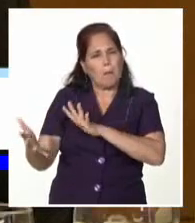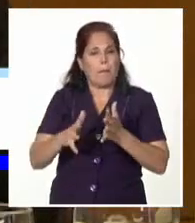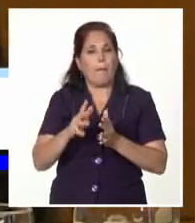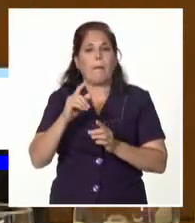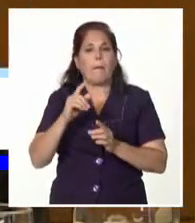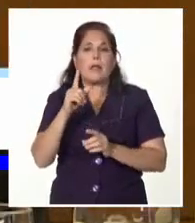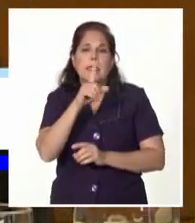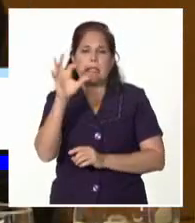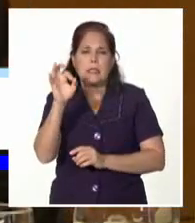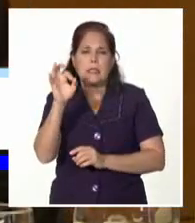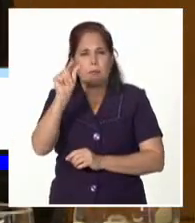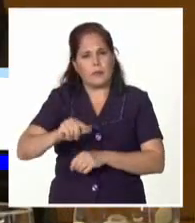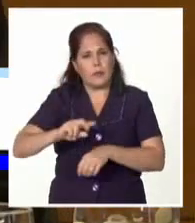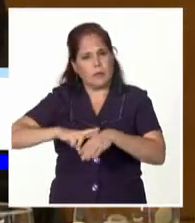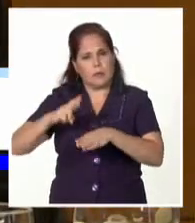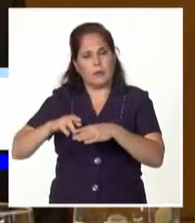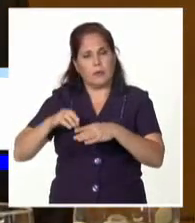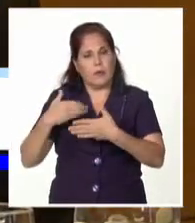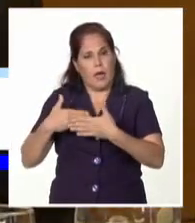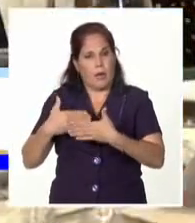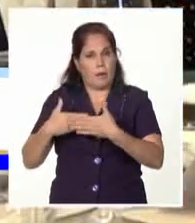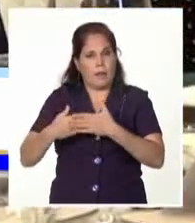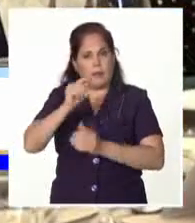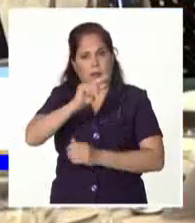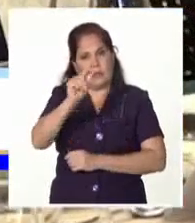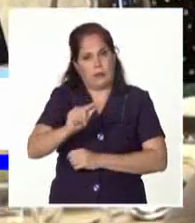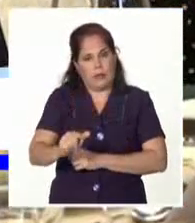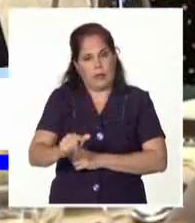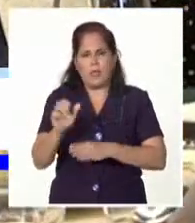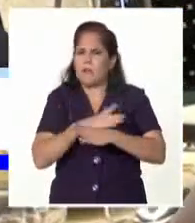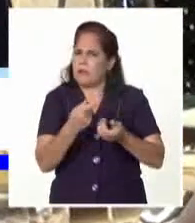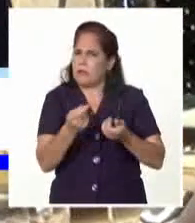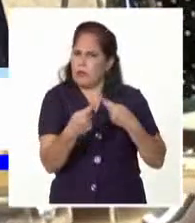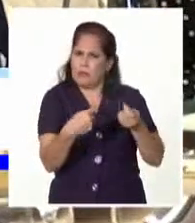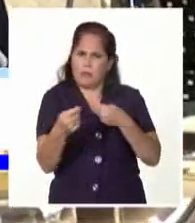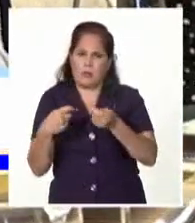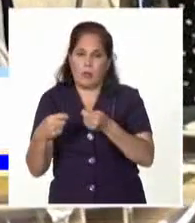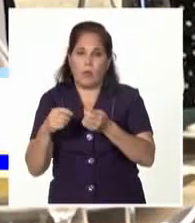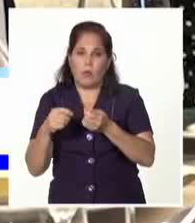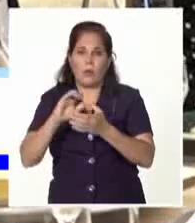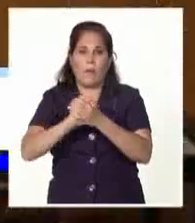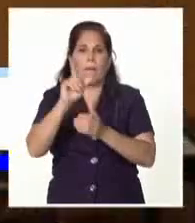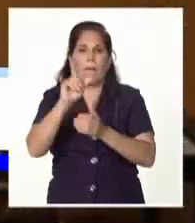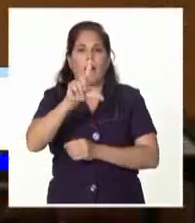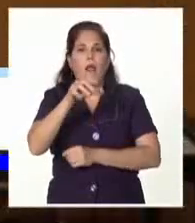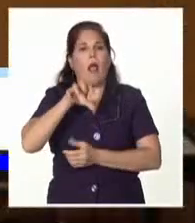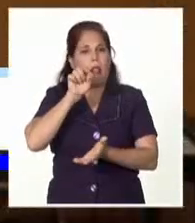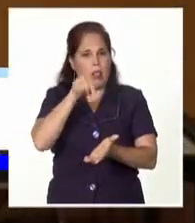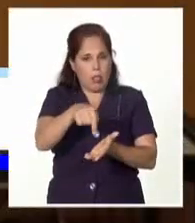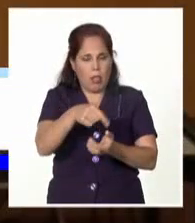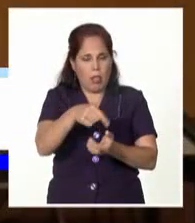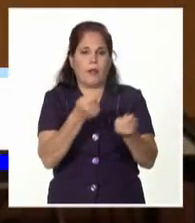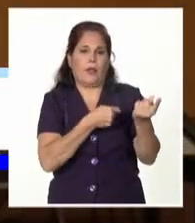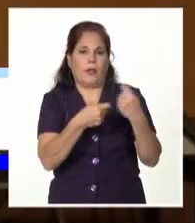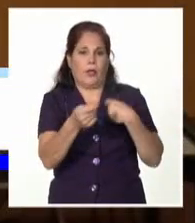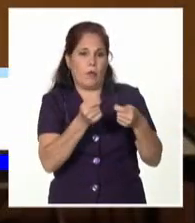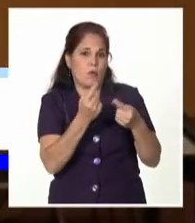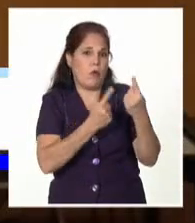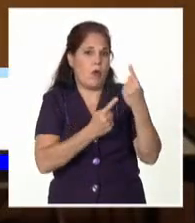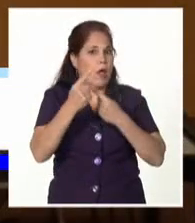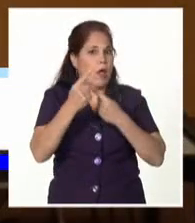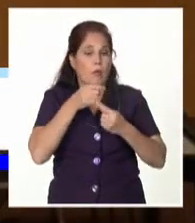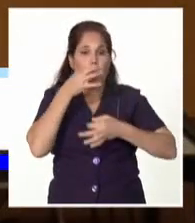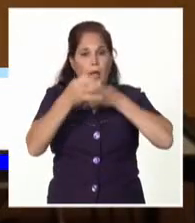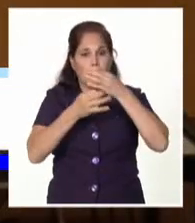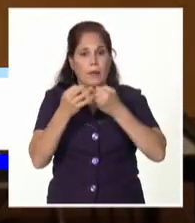centenar de representaciones empresariales italianas y varios negocios en la zona especial de desarrollo Mariel. Algunos de ellos comentaron en el